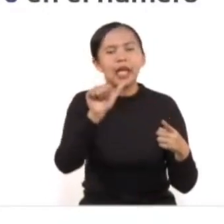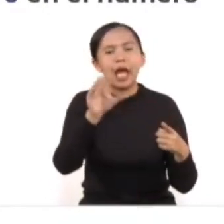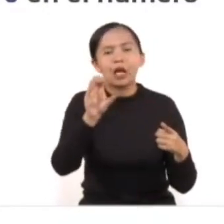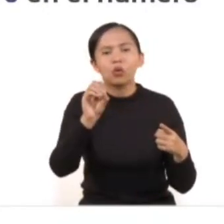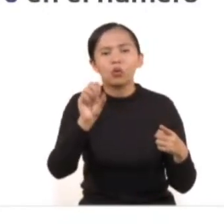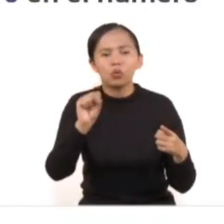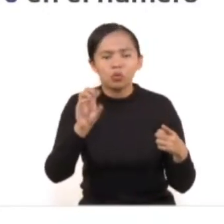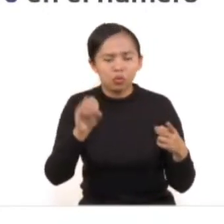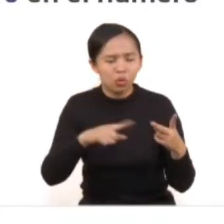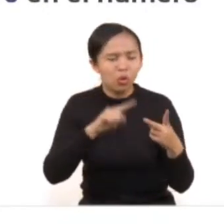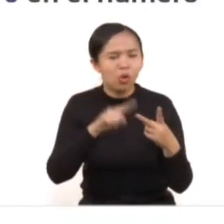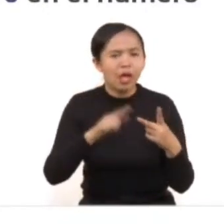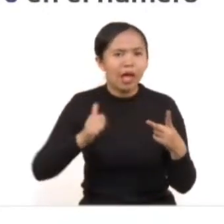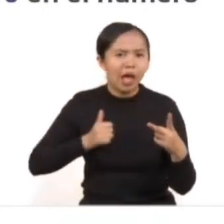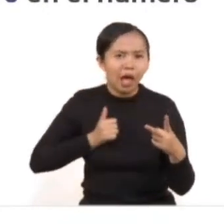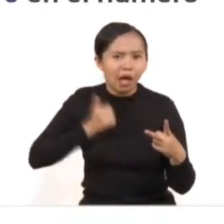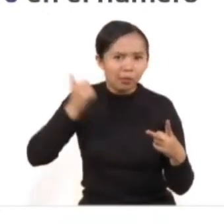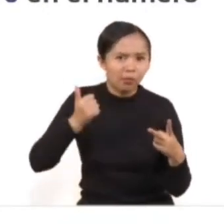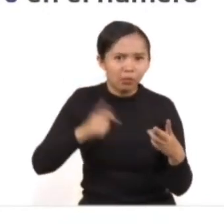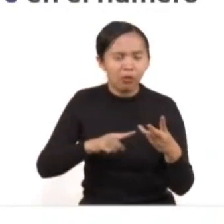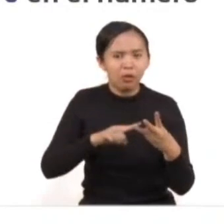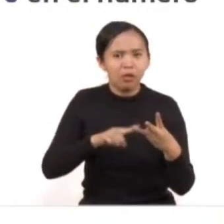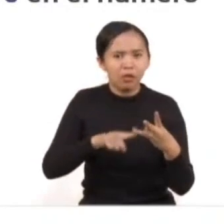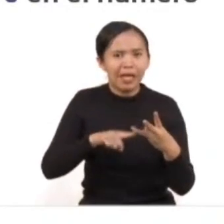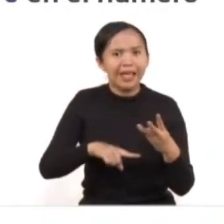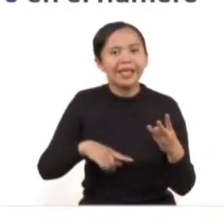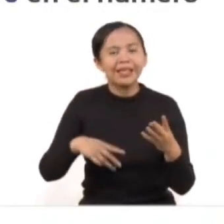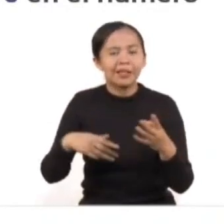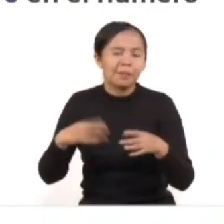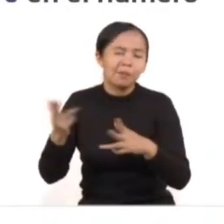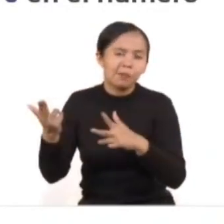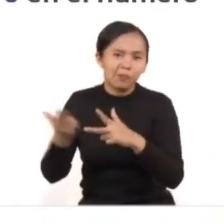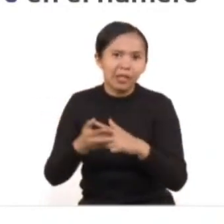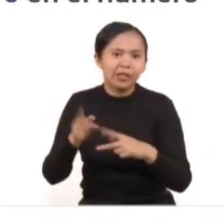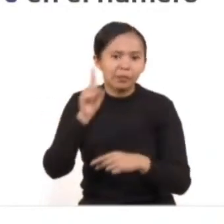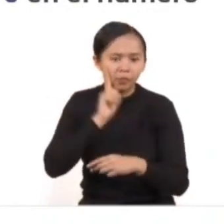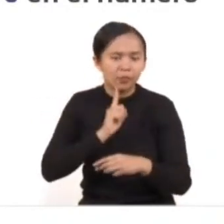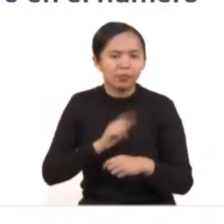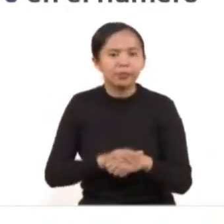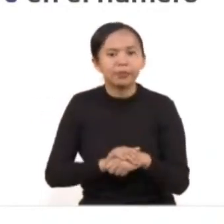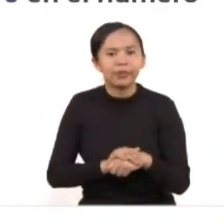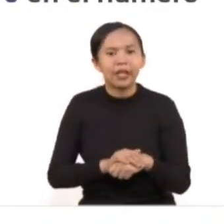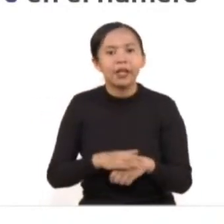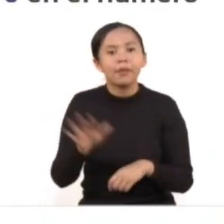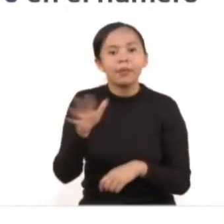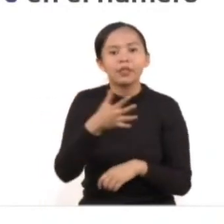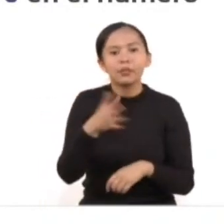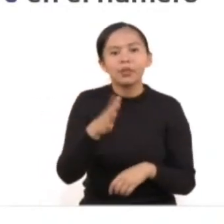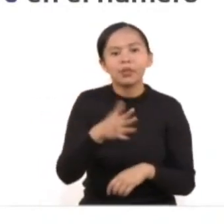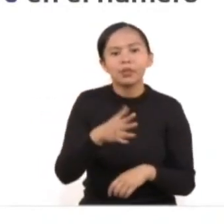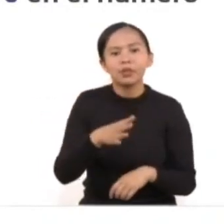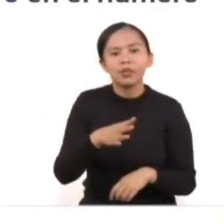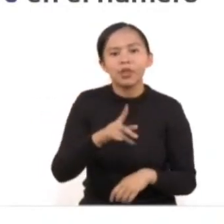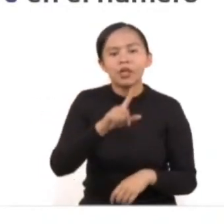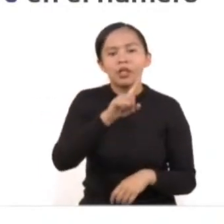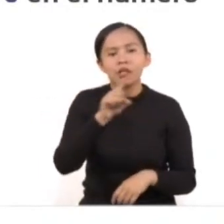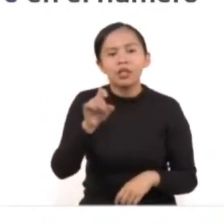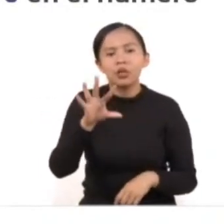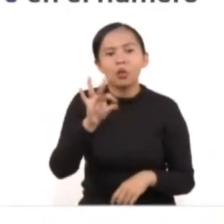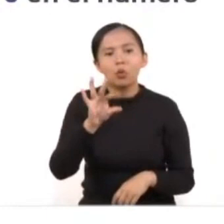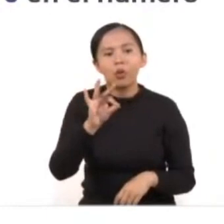abuso, violencia familiar hasta feminicidio. Pasamos de imputar un promedio de 140